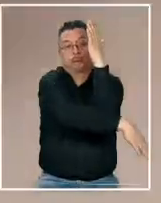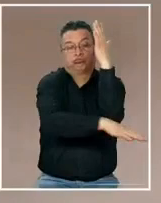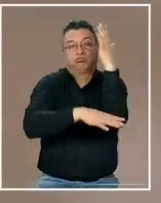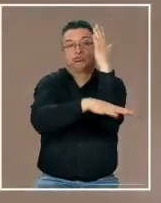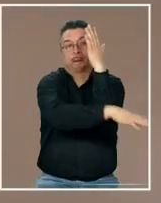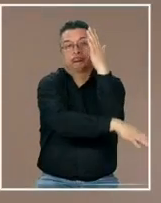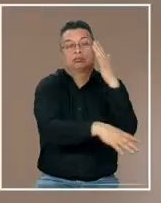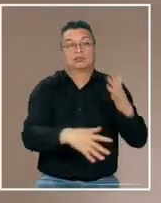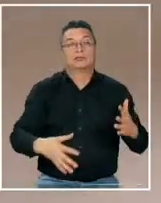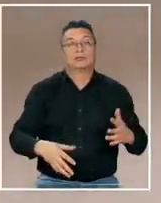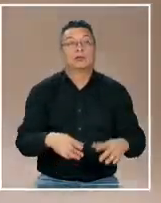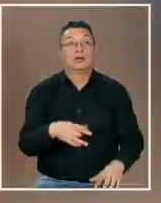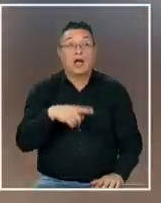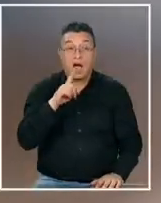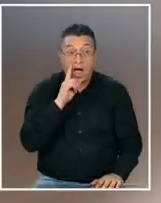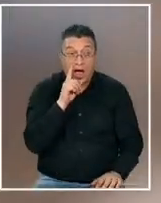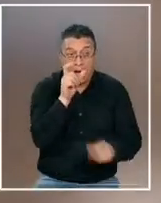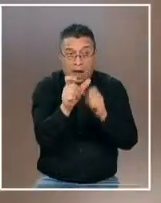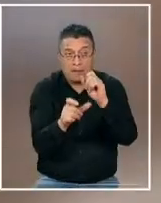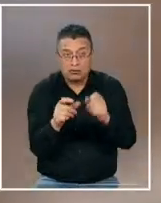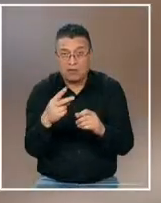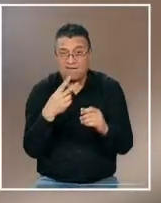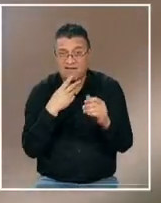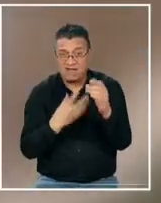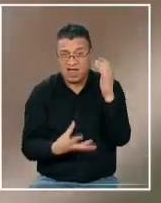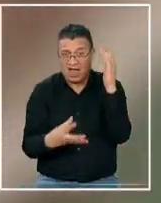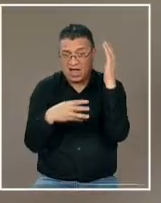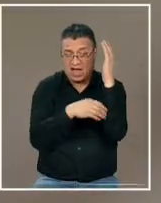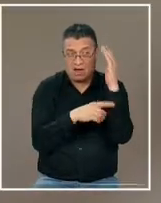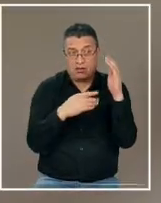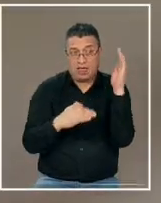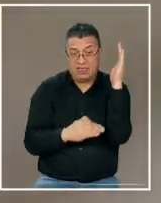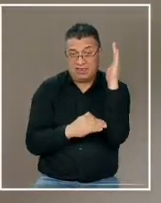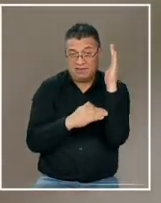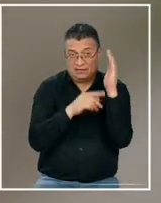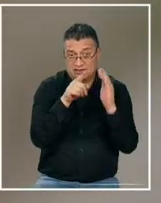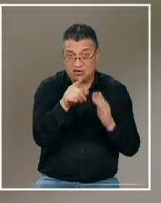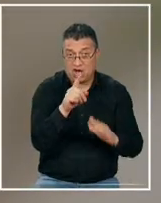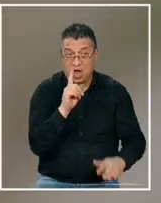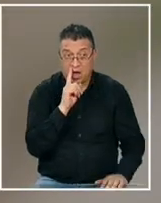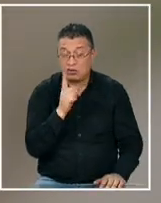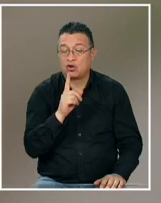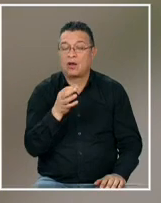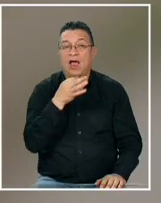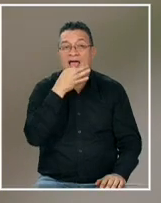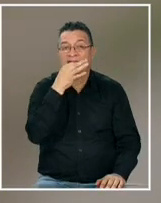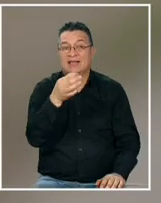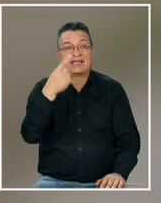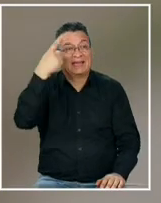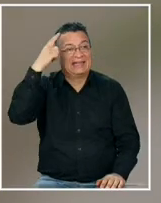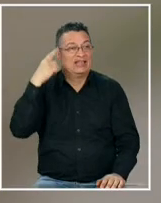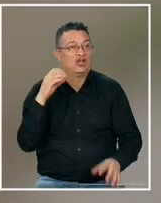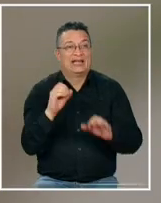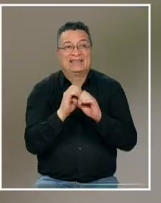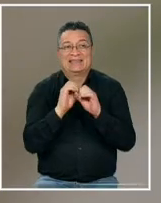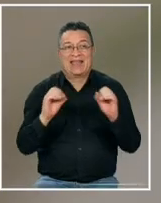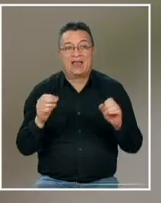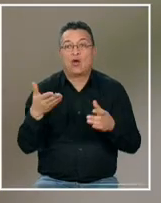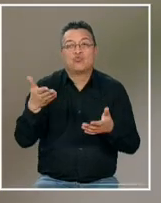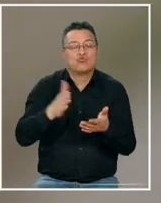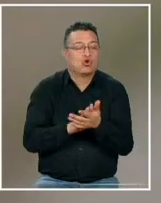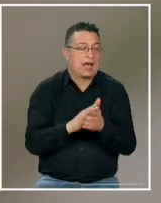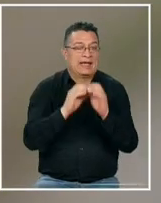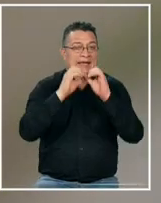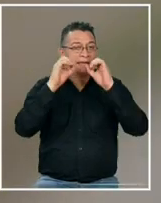inunda todo el interior se sabe si había gente considerando que es un edificio residencial no se habla de ninguna persona herida ni tampoco de víctimas